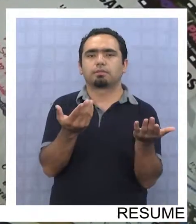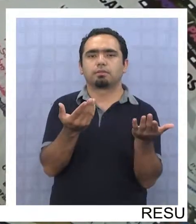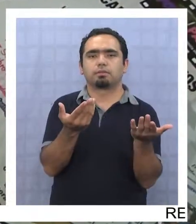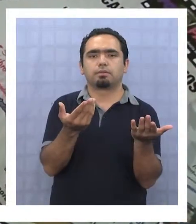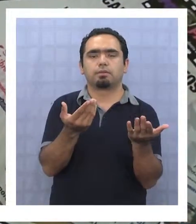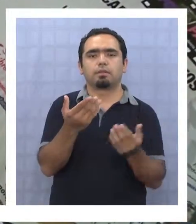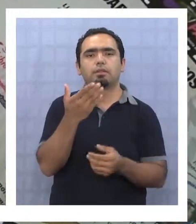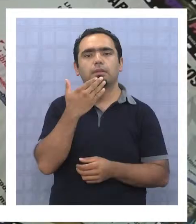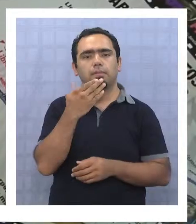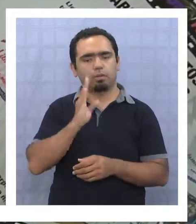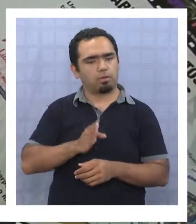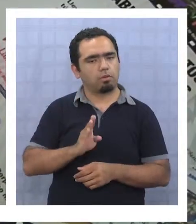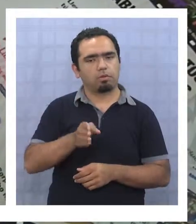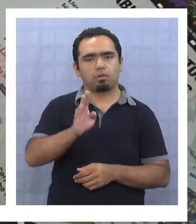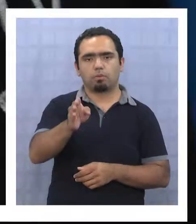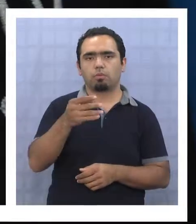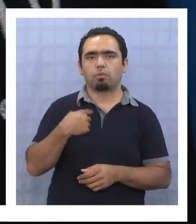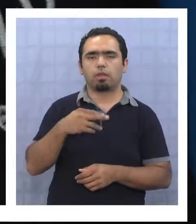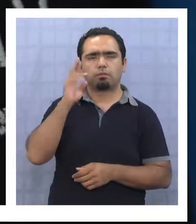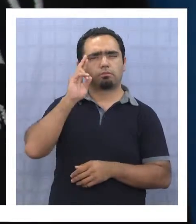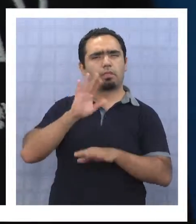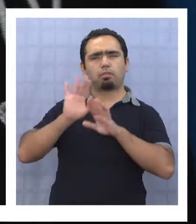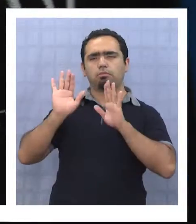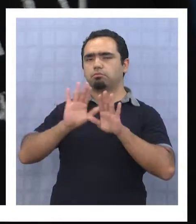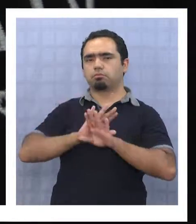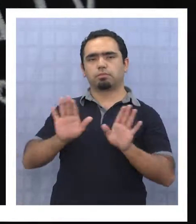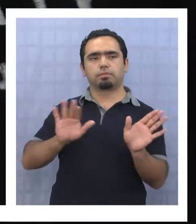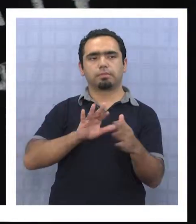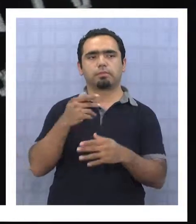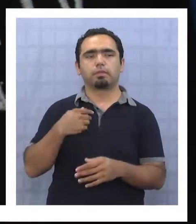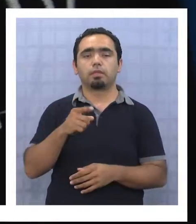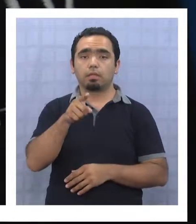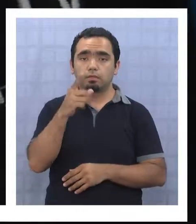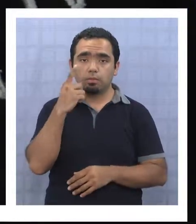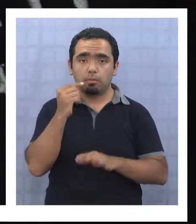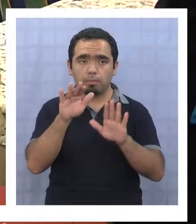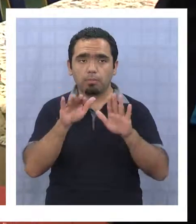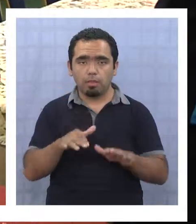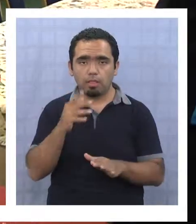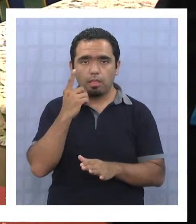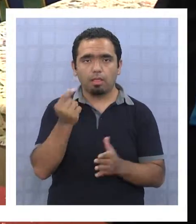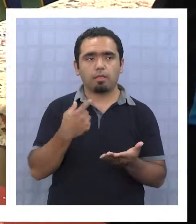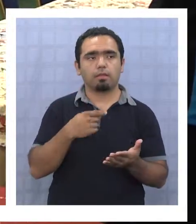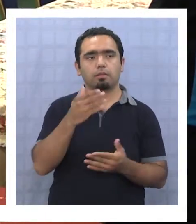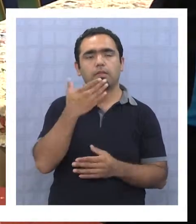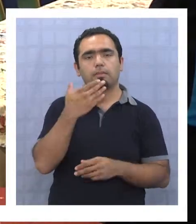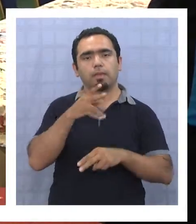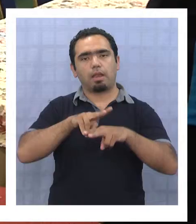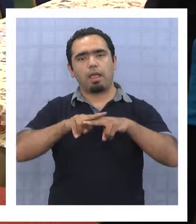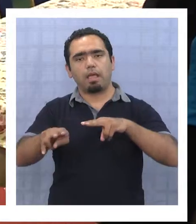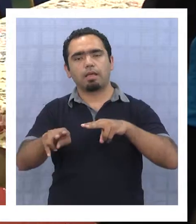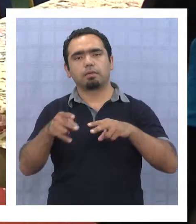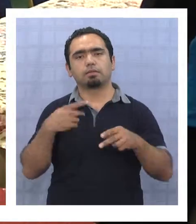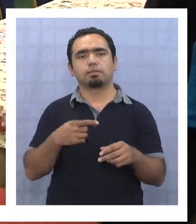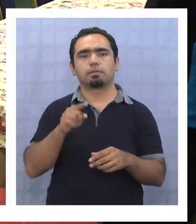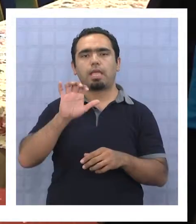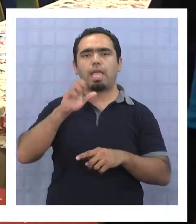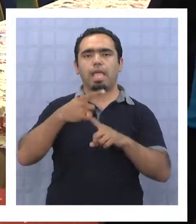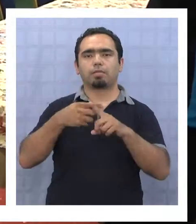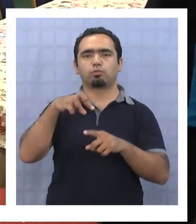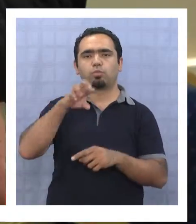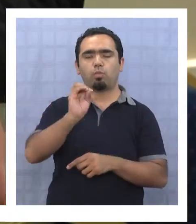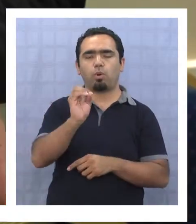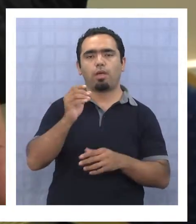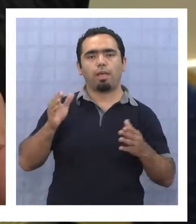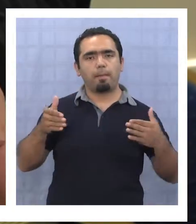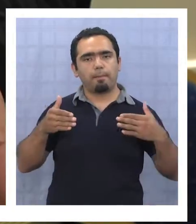seguir adelante, nos va a poner a mirar atrás. También, durante esos días y de manera simultánea, se llevará a cabo la Expo Emprendedores